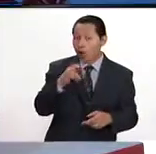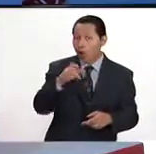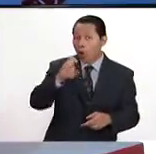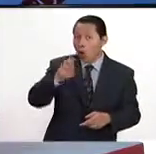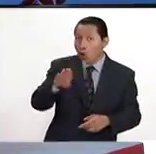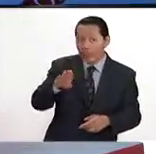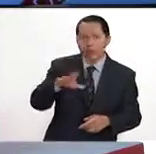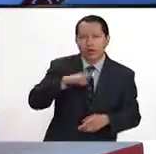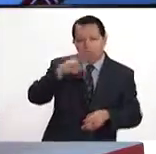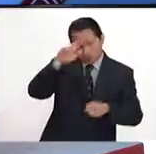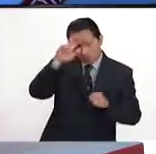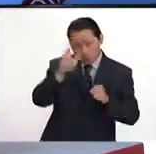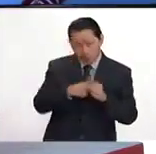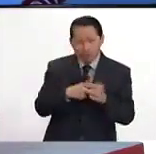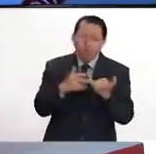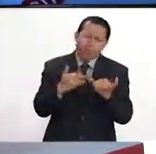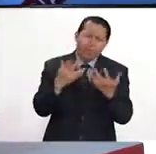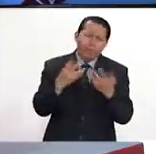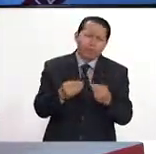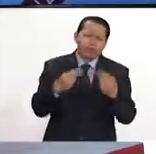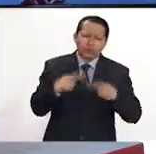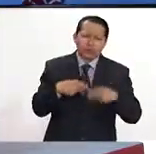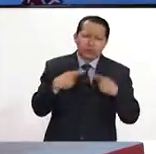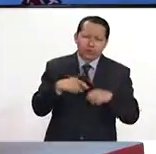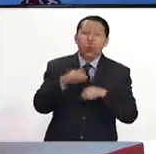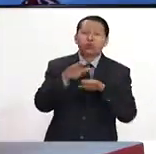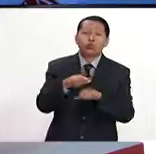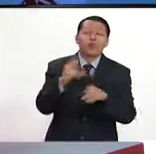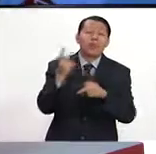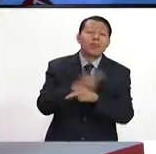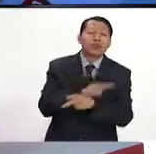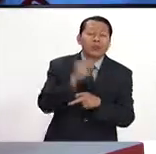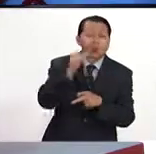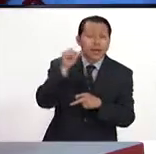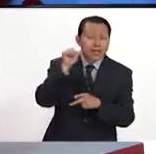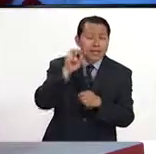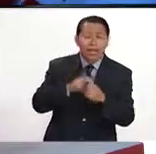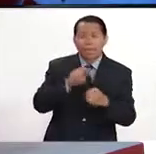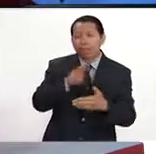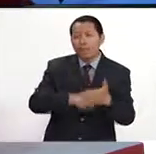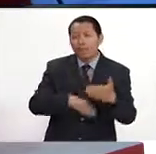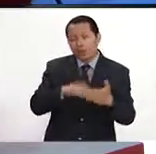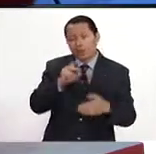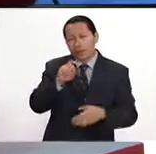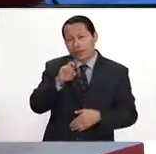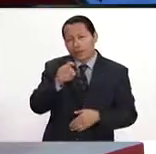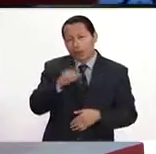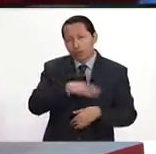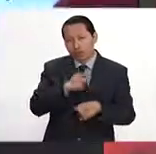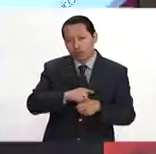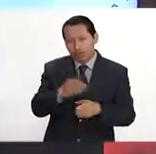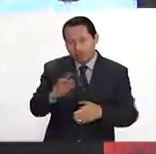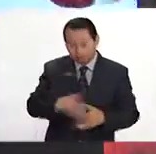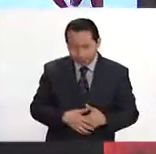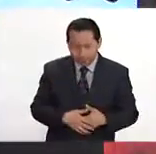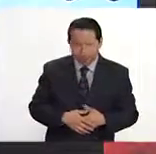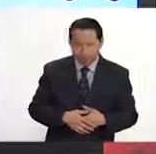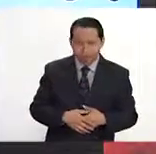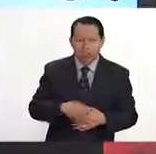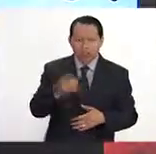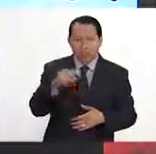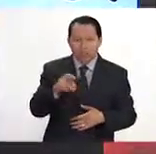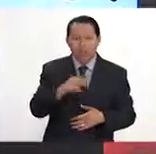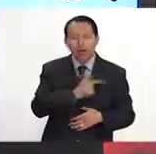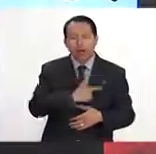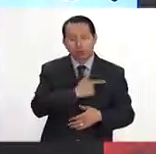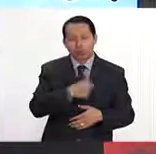principalmente europeos, aunque también hay muchas personalidades sobre lo acontecido ayer en Barcelona. Daniel, muy buenos días. Omar,